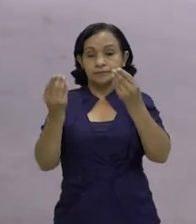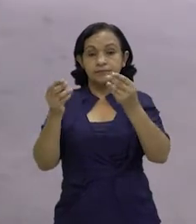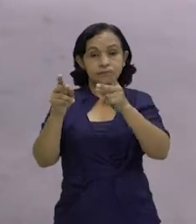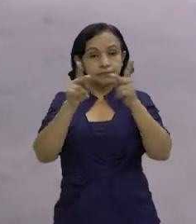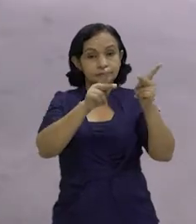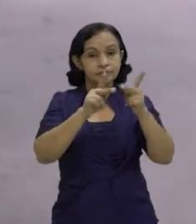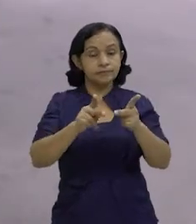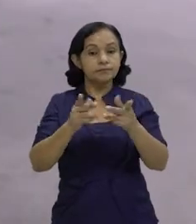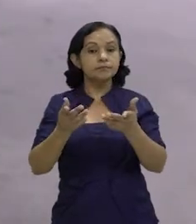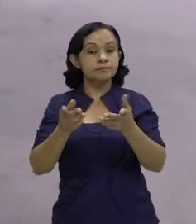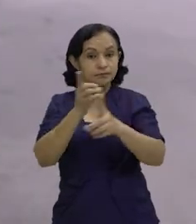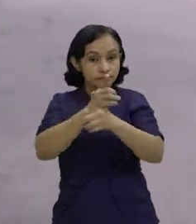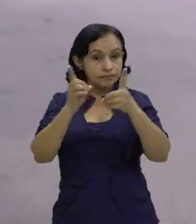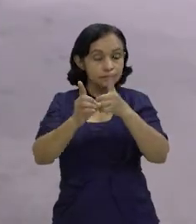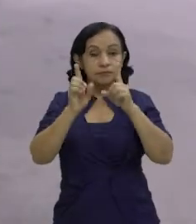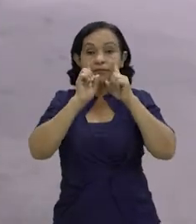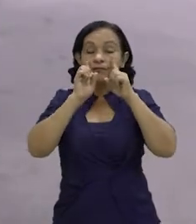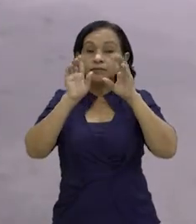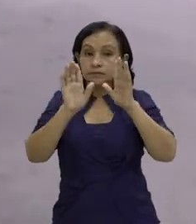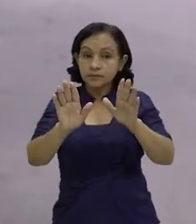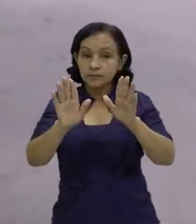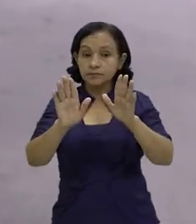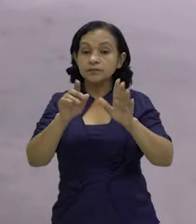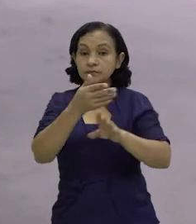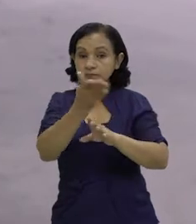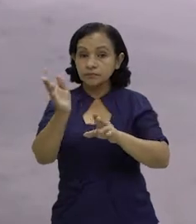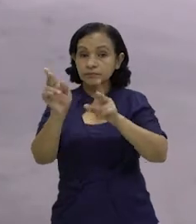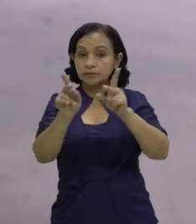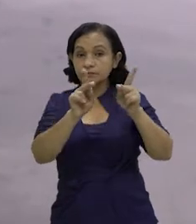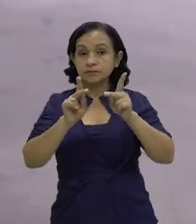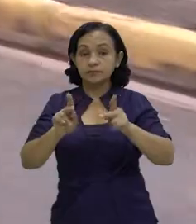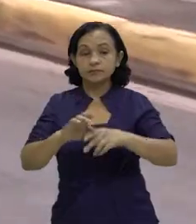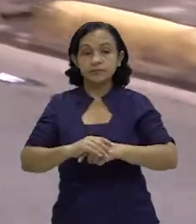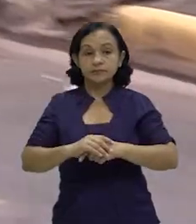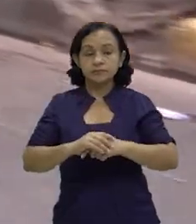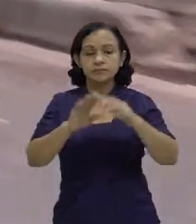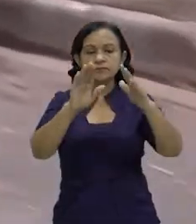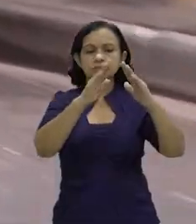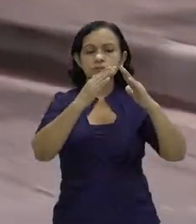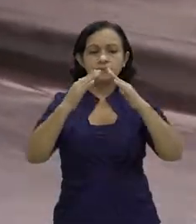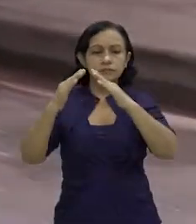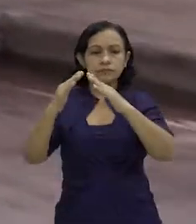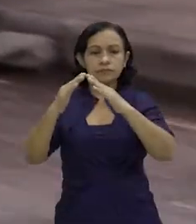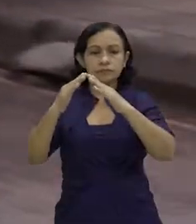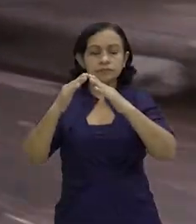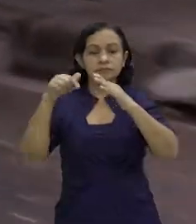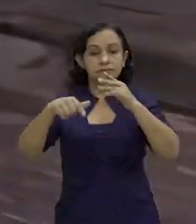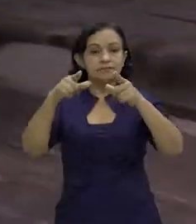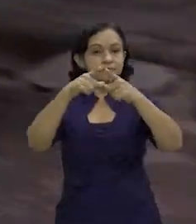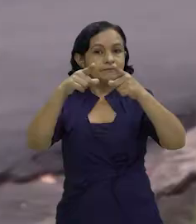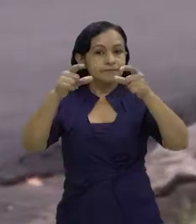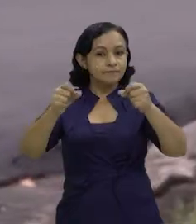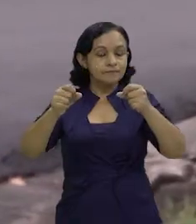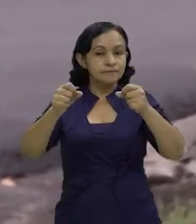de estas personas, garantizar pues que uno está al cuido también de ellos. Estos barrios ubicados en la periferia